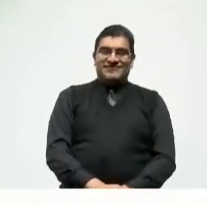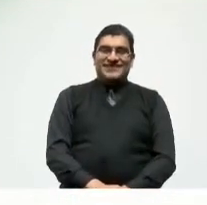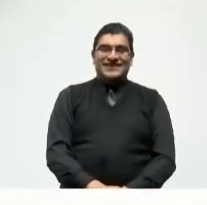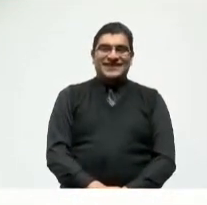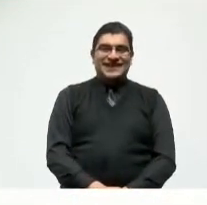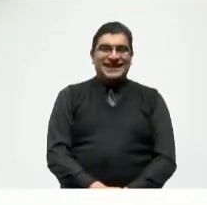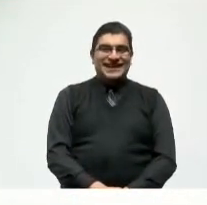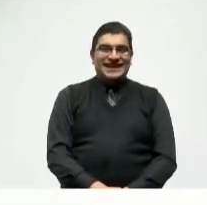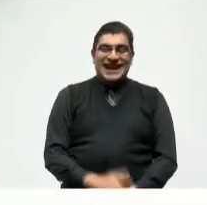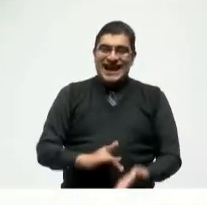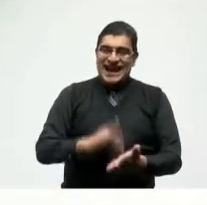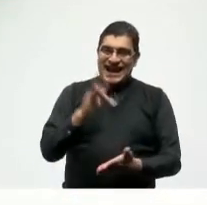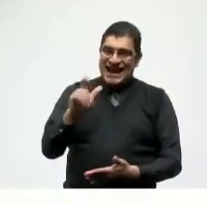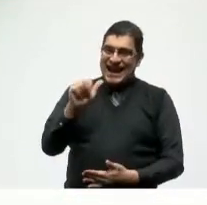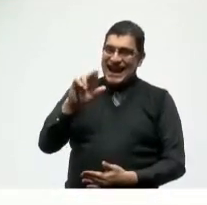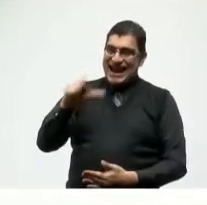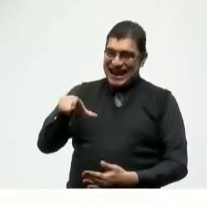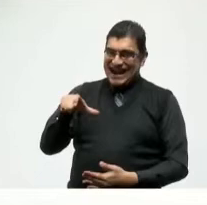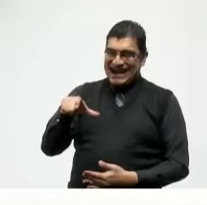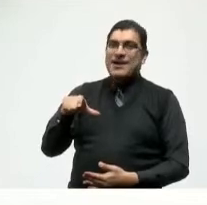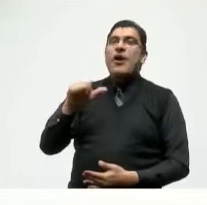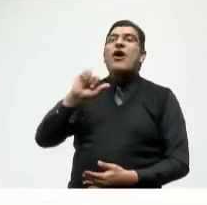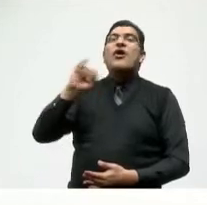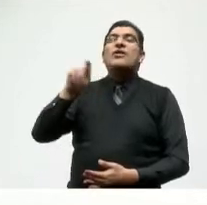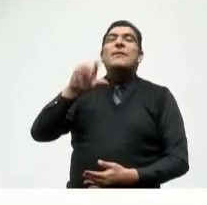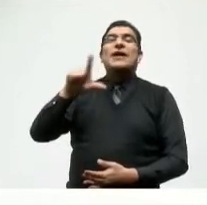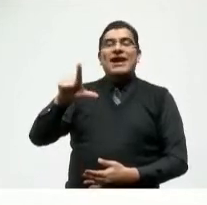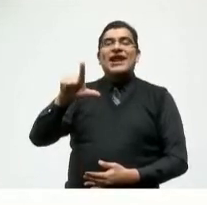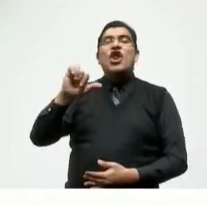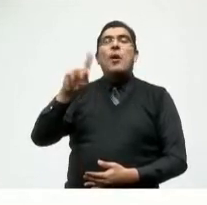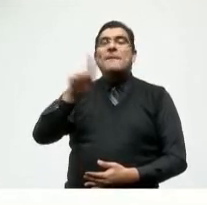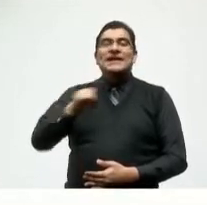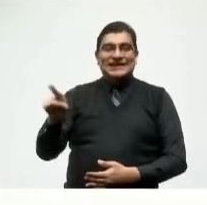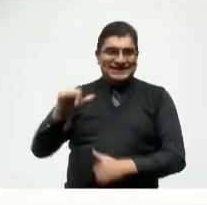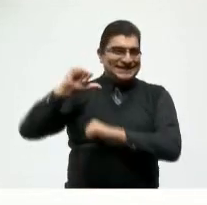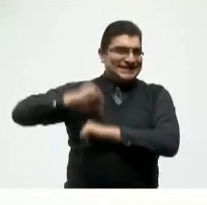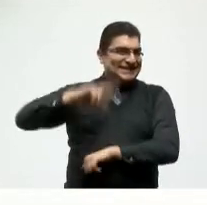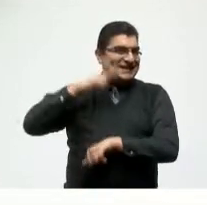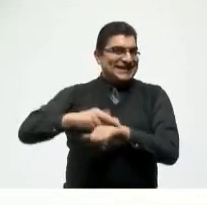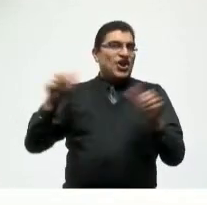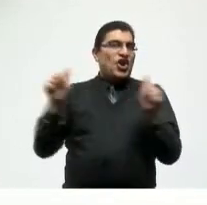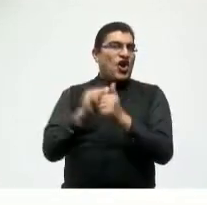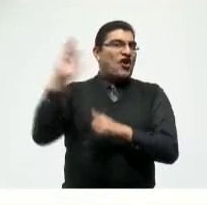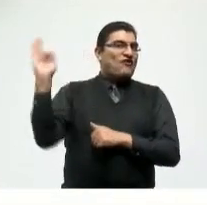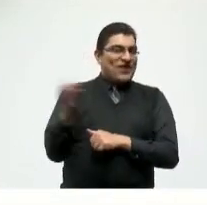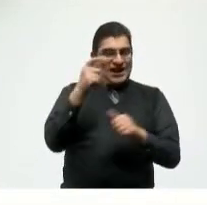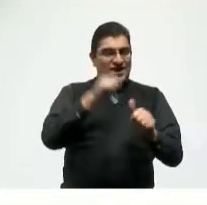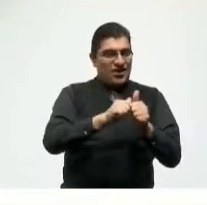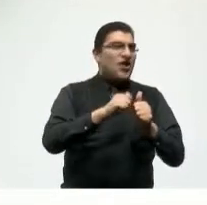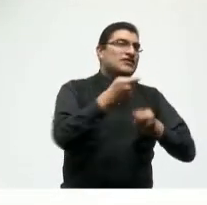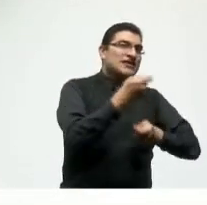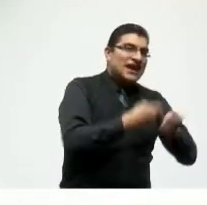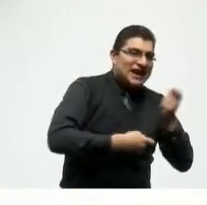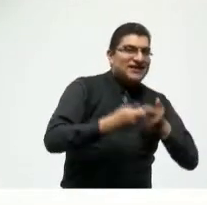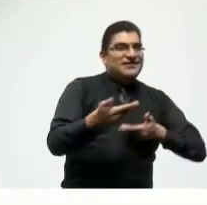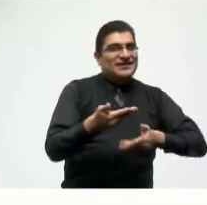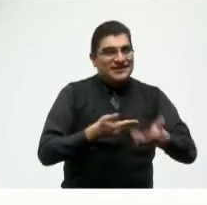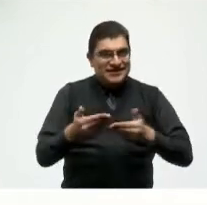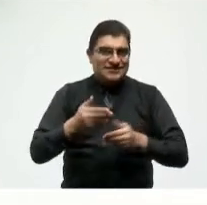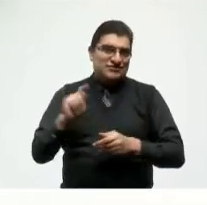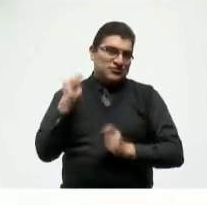gracias arquitecto José Manuel López Campos presidente de la confederación de cámaras nacionales de comercio servicios y turismo